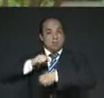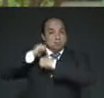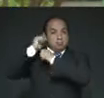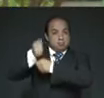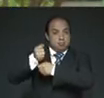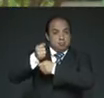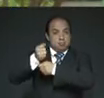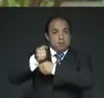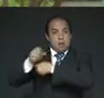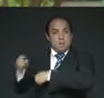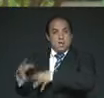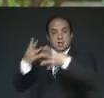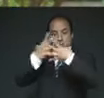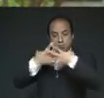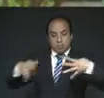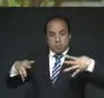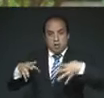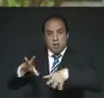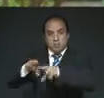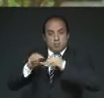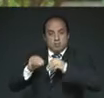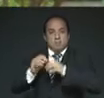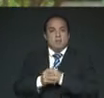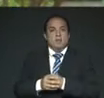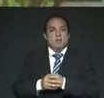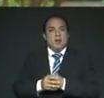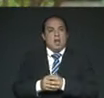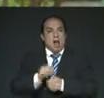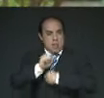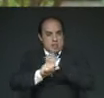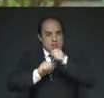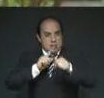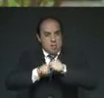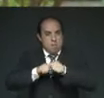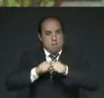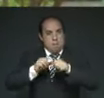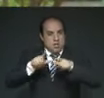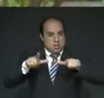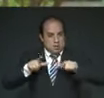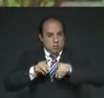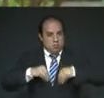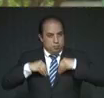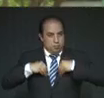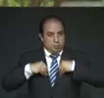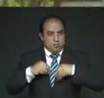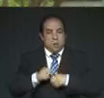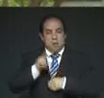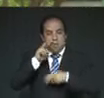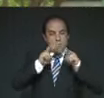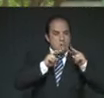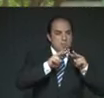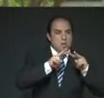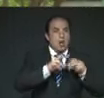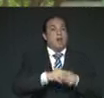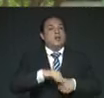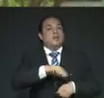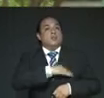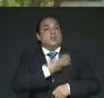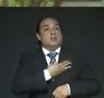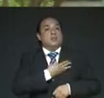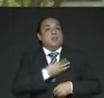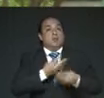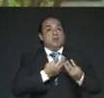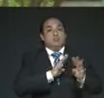redes para capturar a cosiles y otros crustáceos en el agua cenagosa quien vio pasar a los españoles y sus aliados que escapaban.